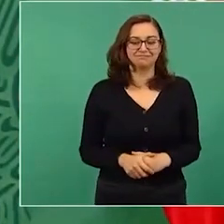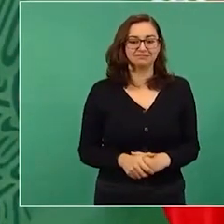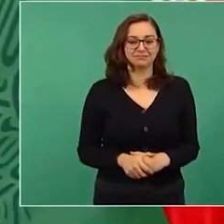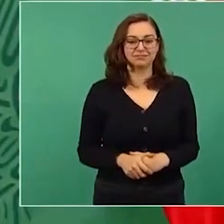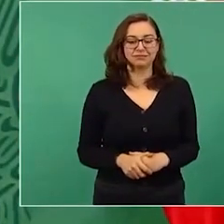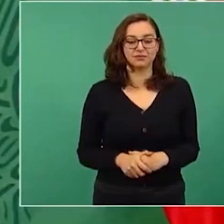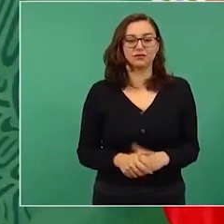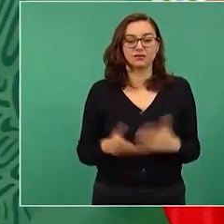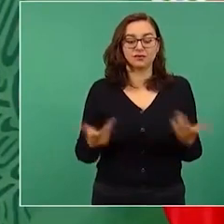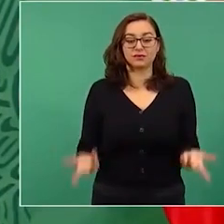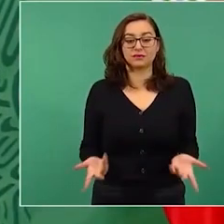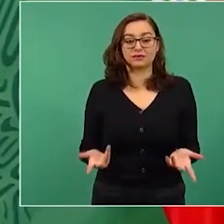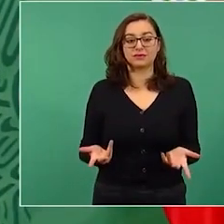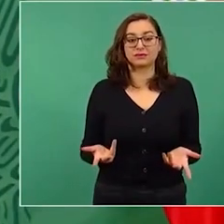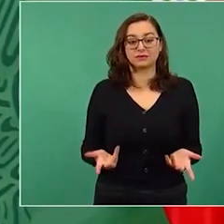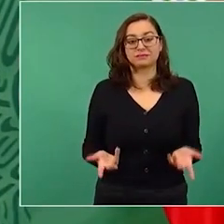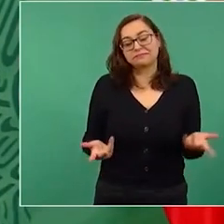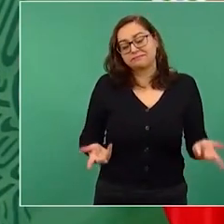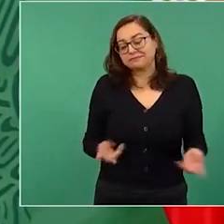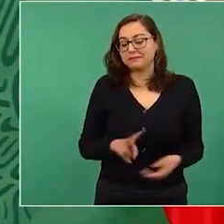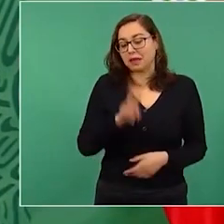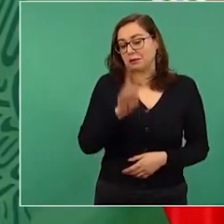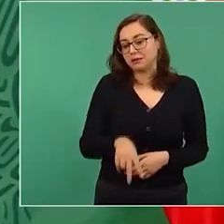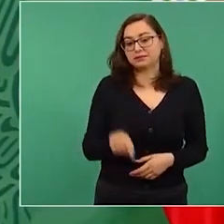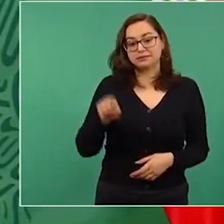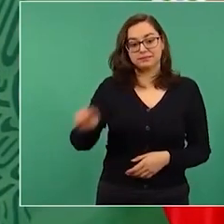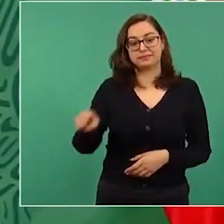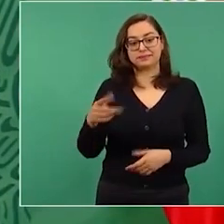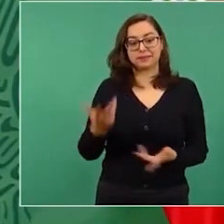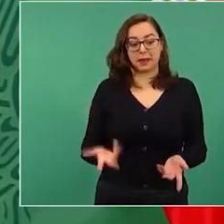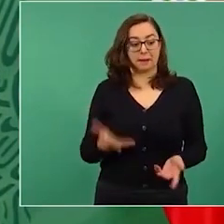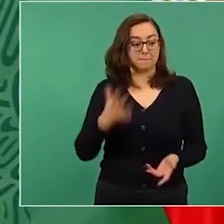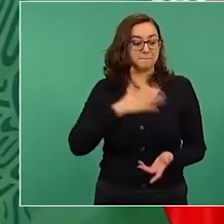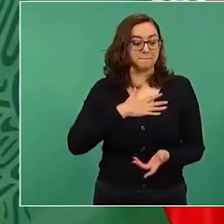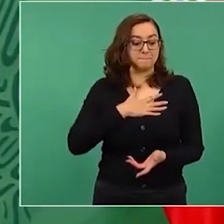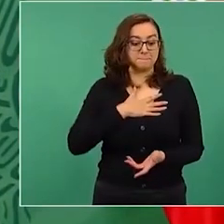Que los del PRI, pues, para ejercer mi